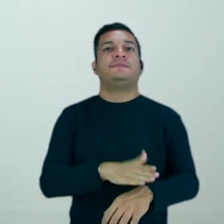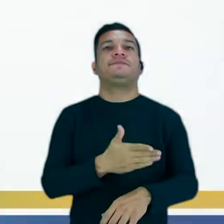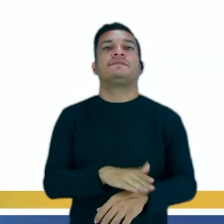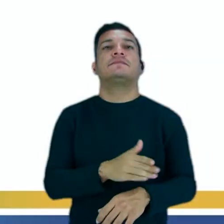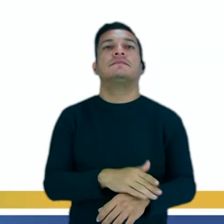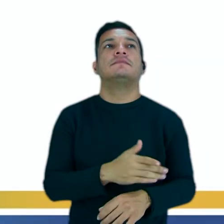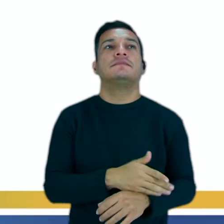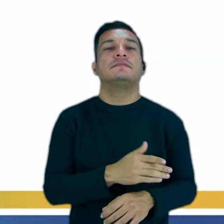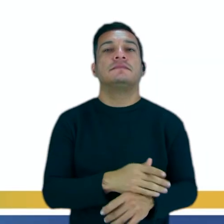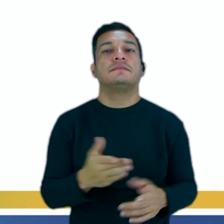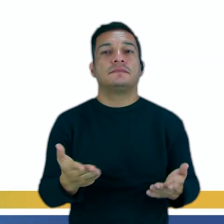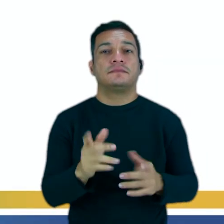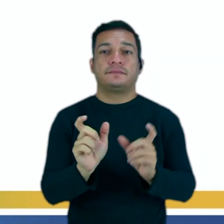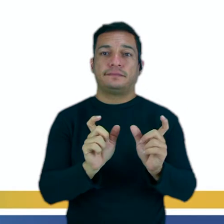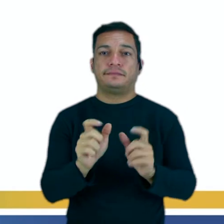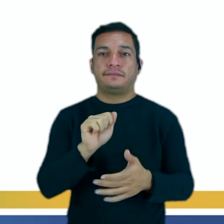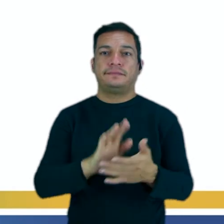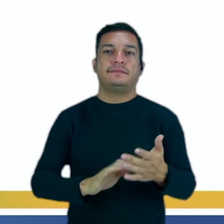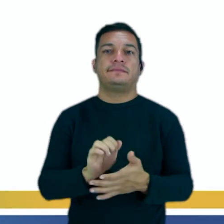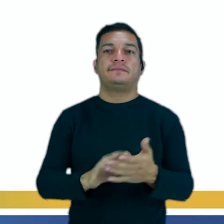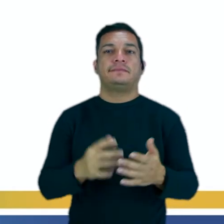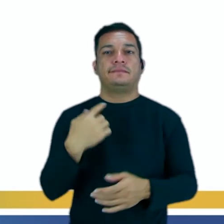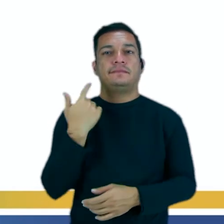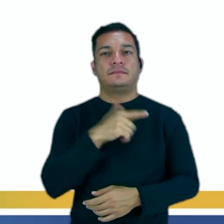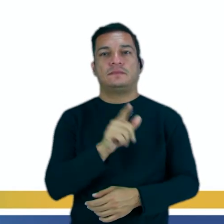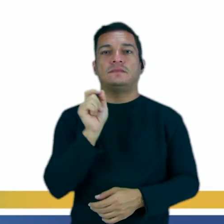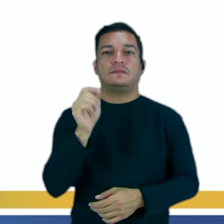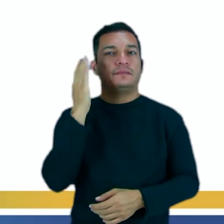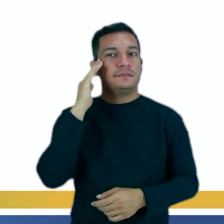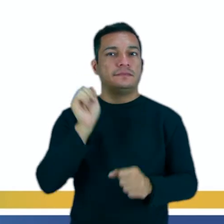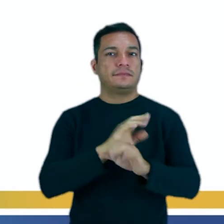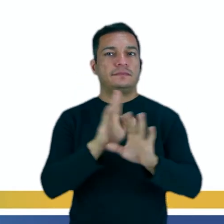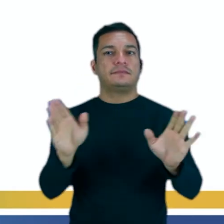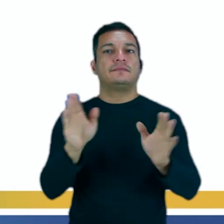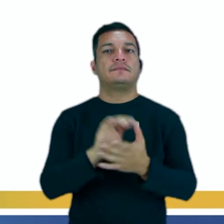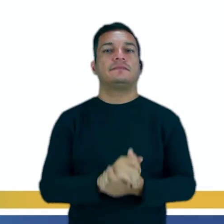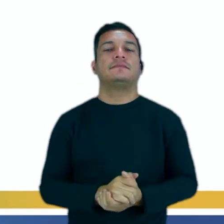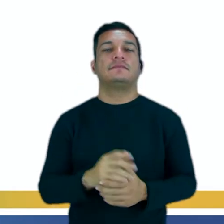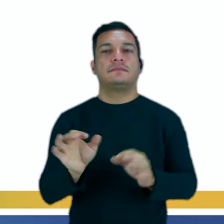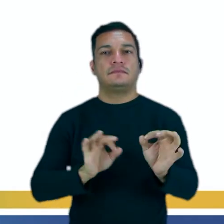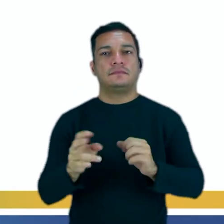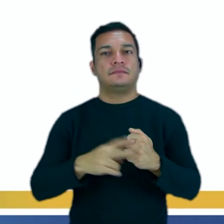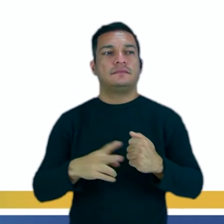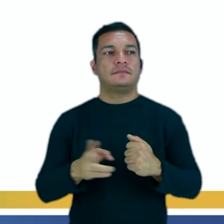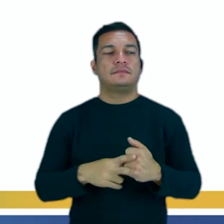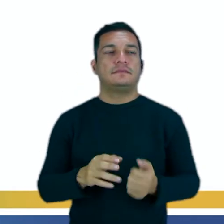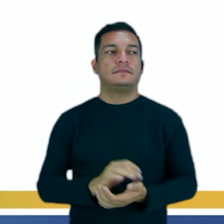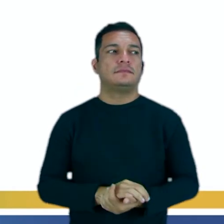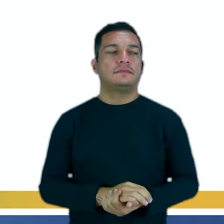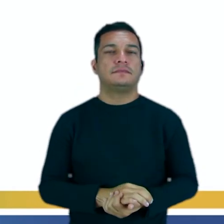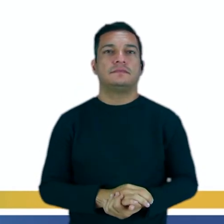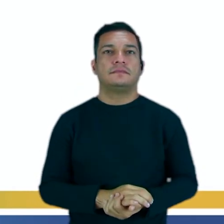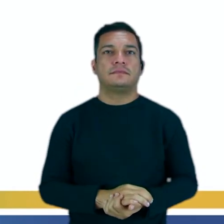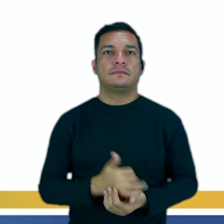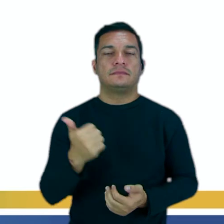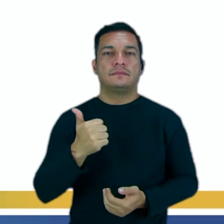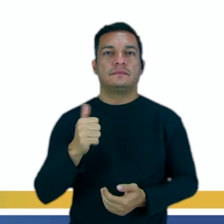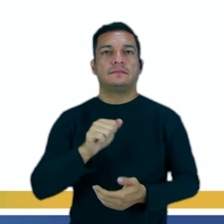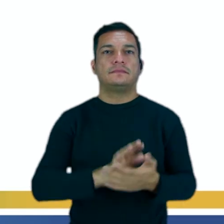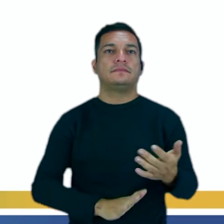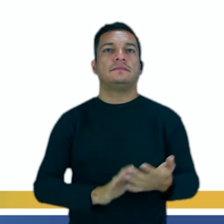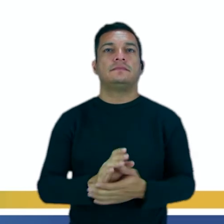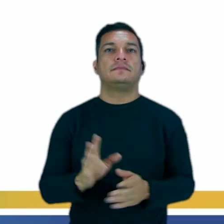practicar un poco con algunas actividades para ver si conseguimos entender las estructuras verbales aprendidas. Primera actividad,